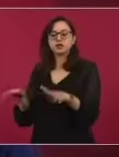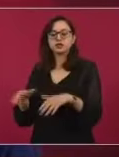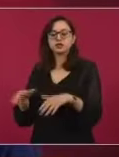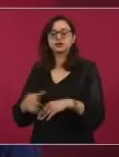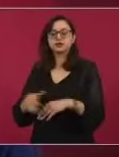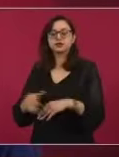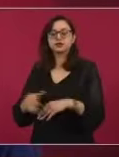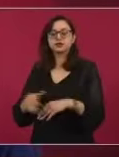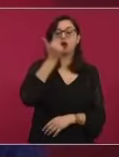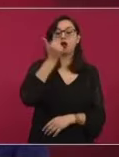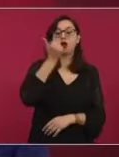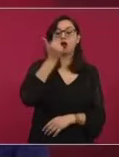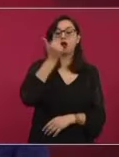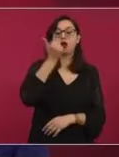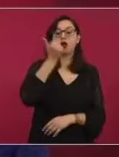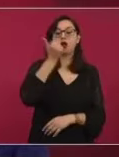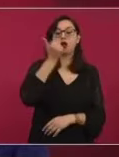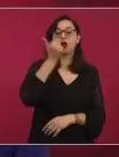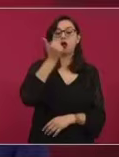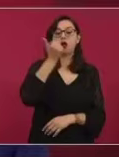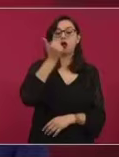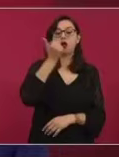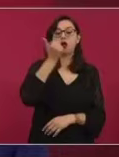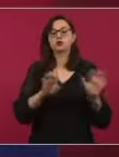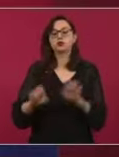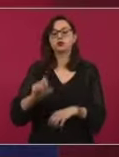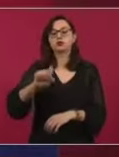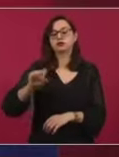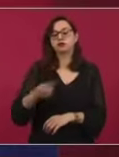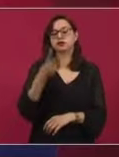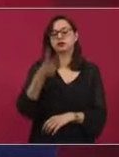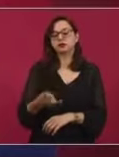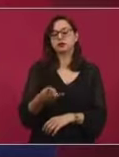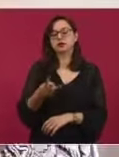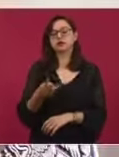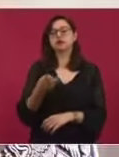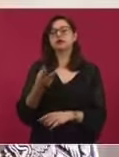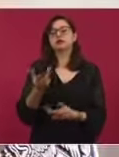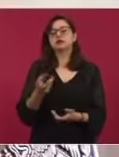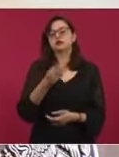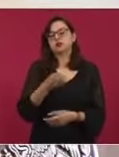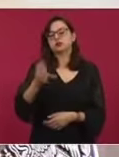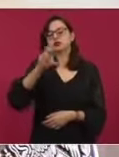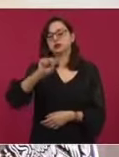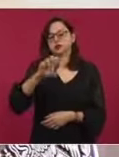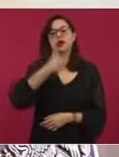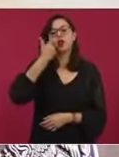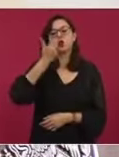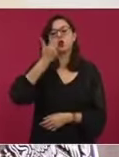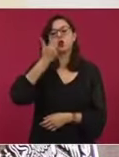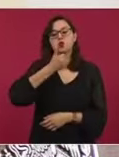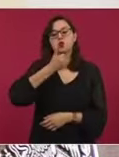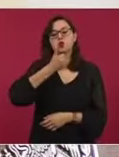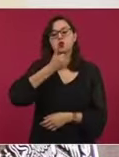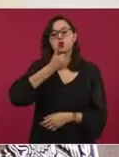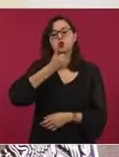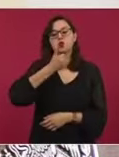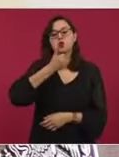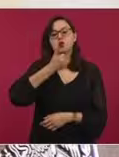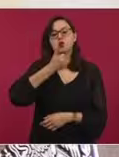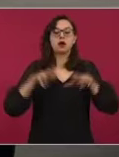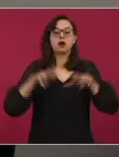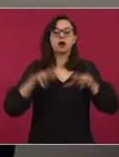Contamos ya con veintiocho millones novecientos veintitrés mil doscientos sesenta. Y en lo que se refiere al docente,